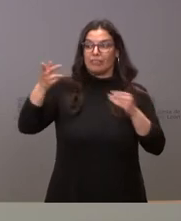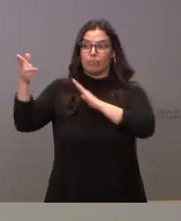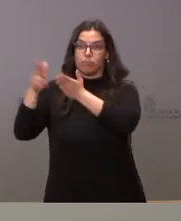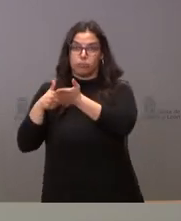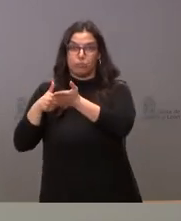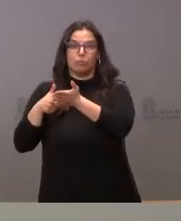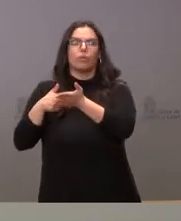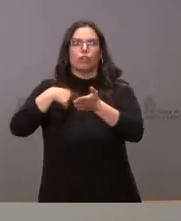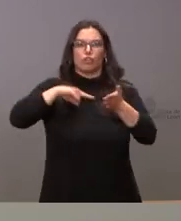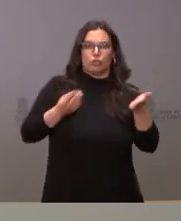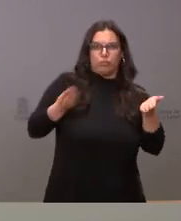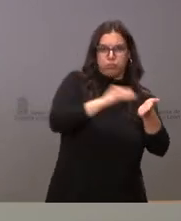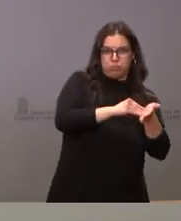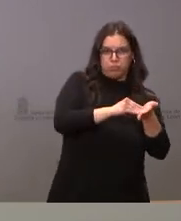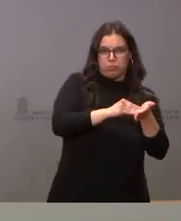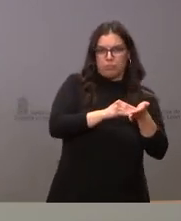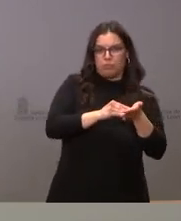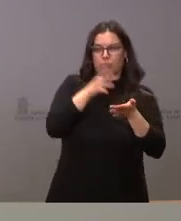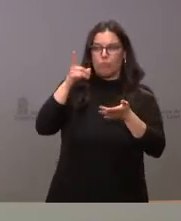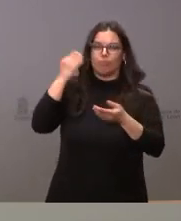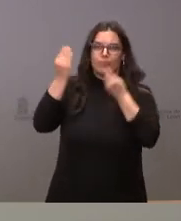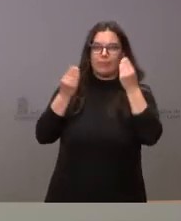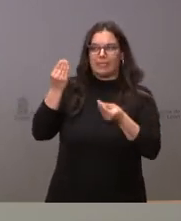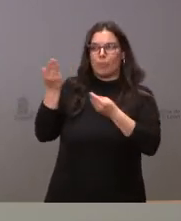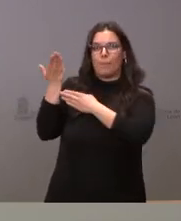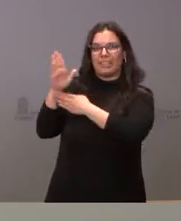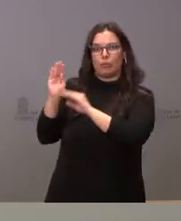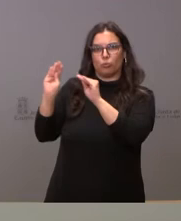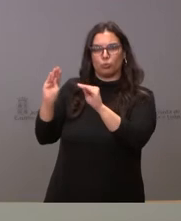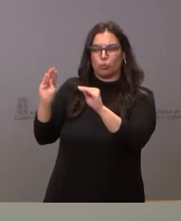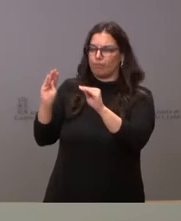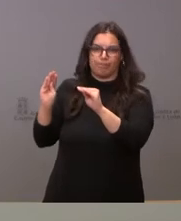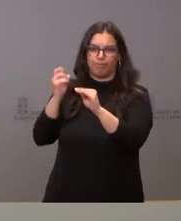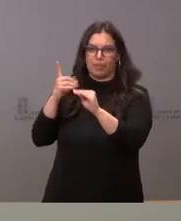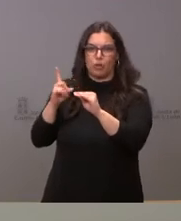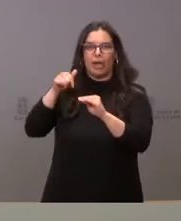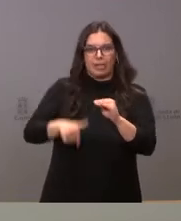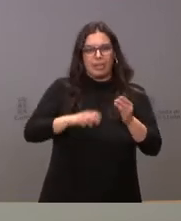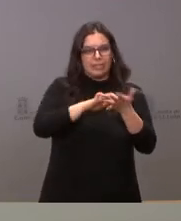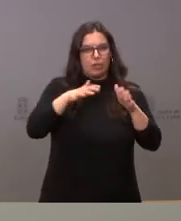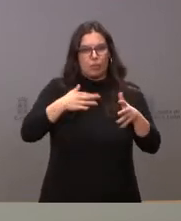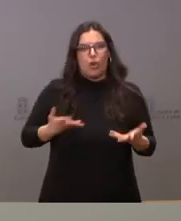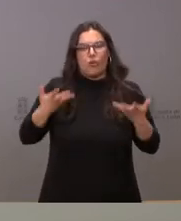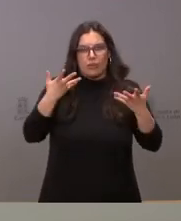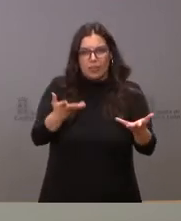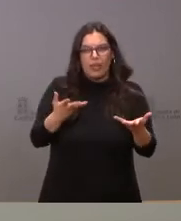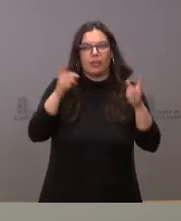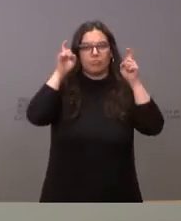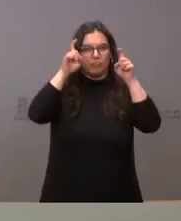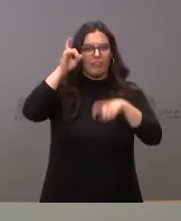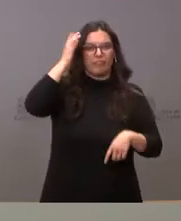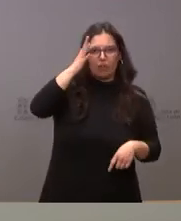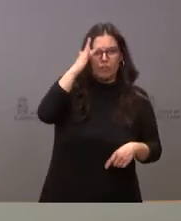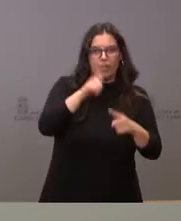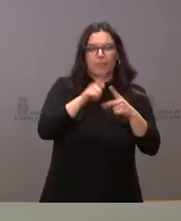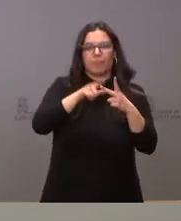defectos que se plantean en el ámbito nacional y, por tanto, para plantear que en Castilla y León sí que se pueda ofrecer la enseñanza en filosofía y sí